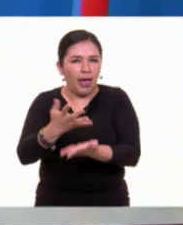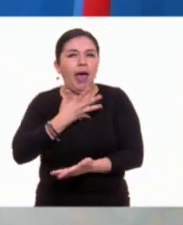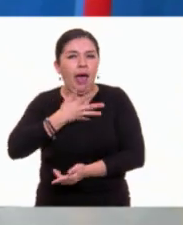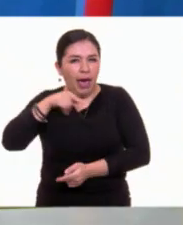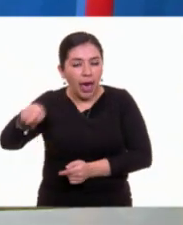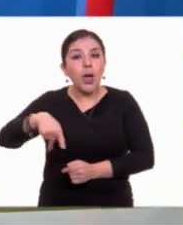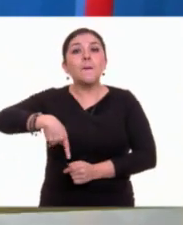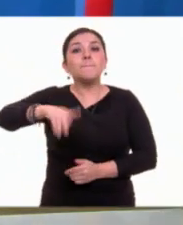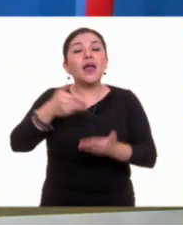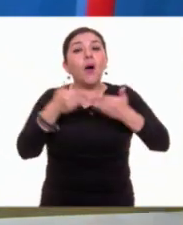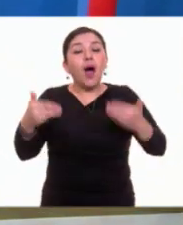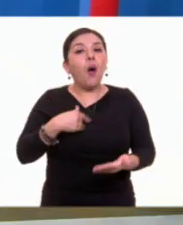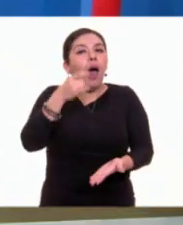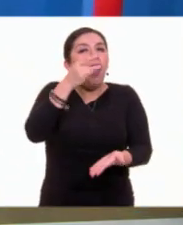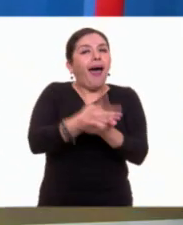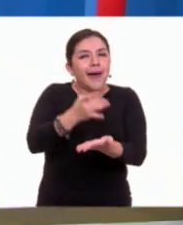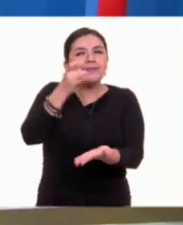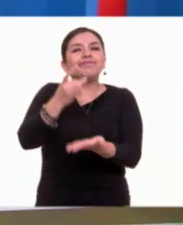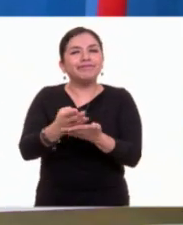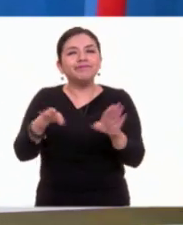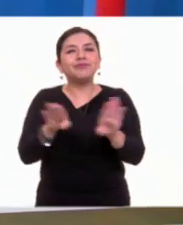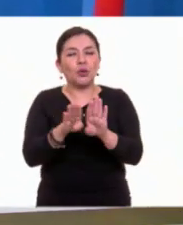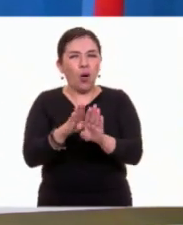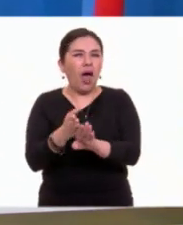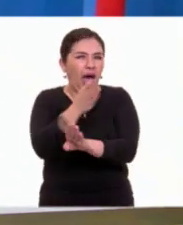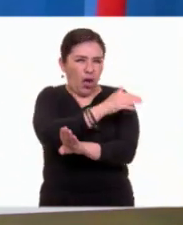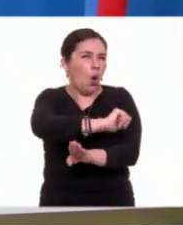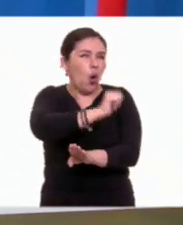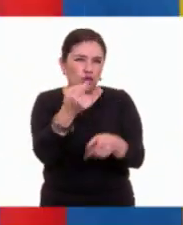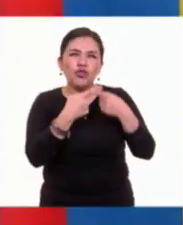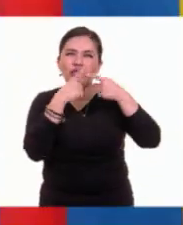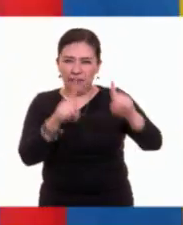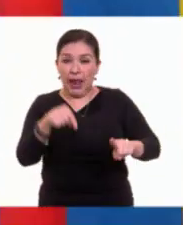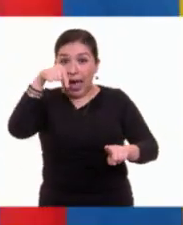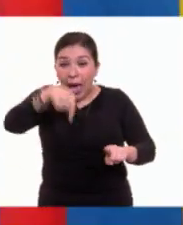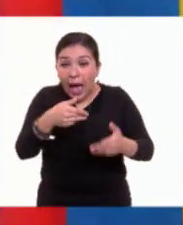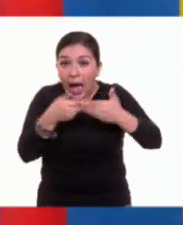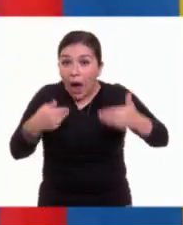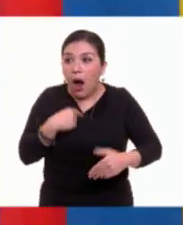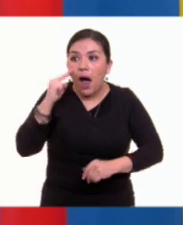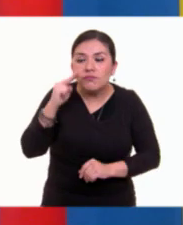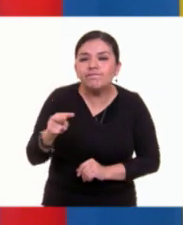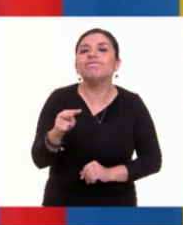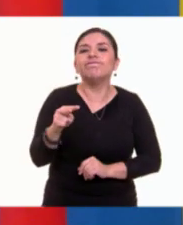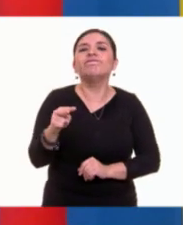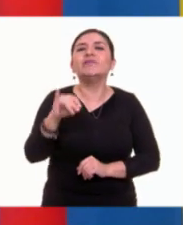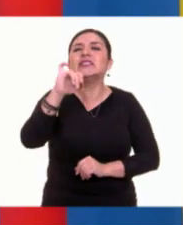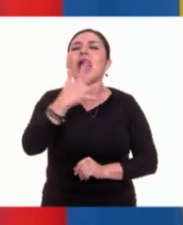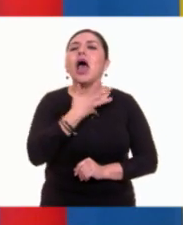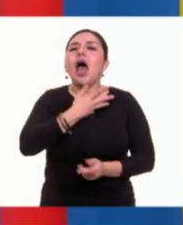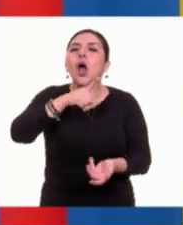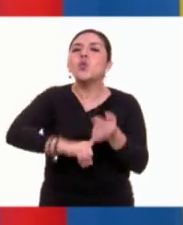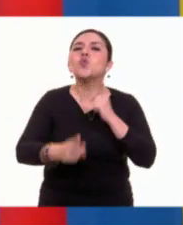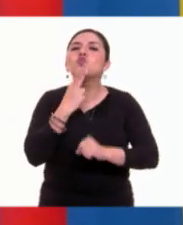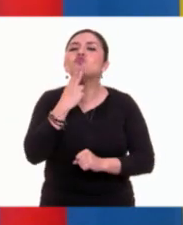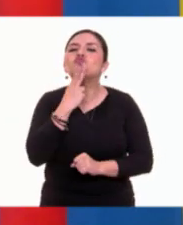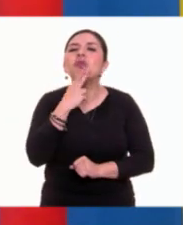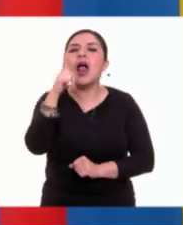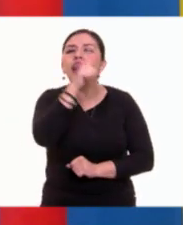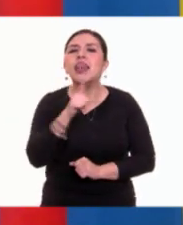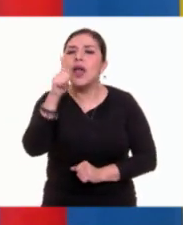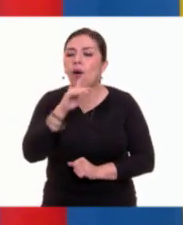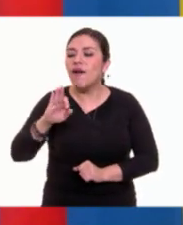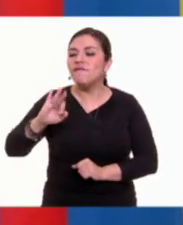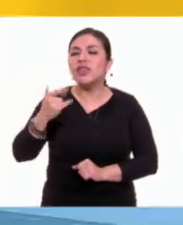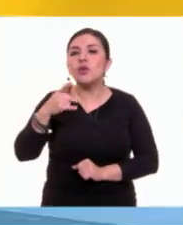pero aquí, a diferencia del otro poema, sí se utiliza el lenguaje figurado casi